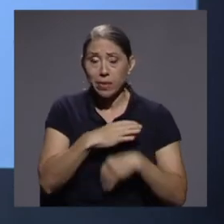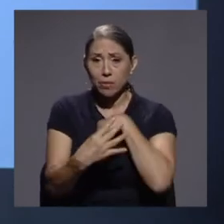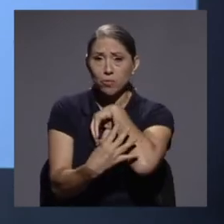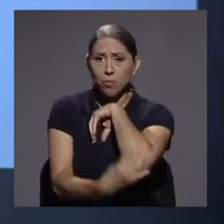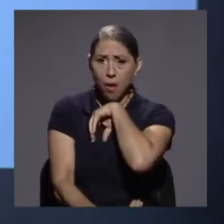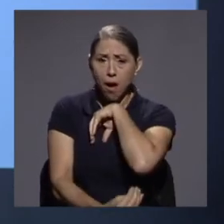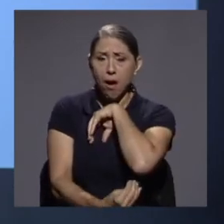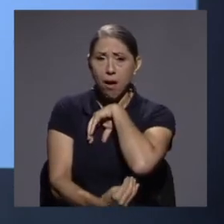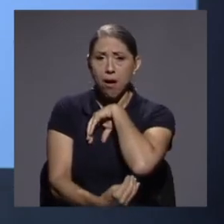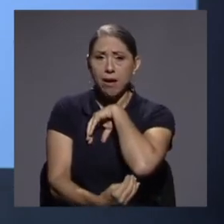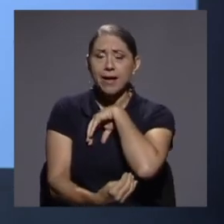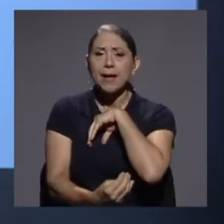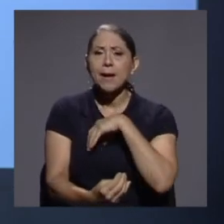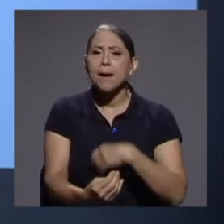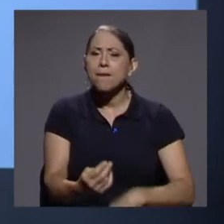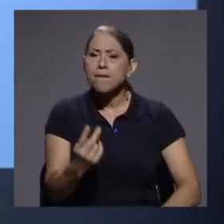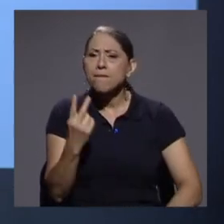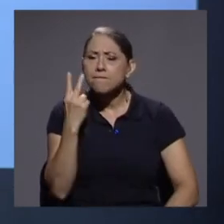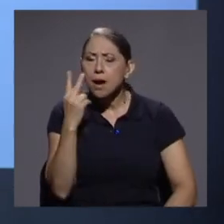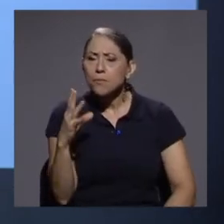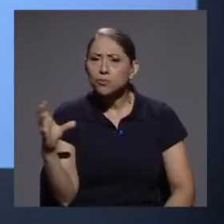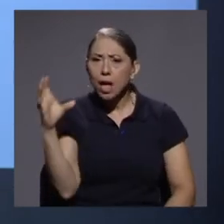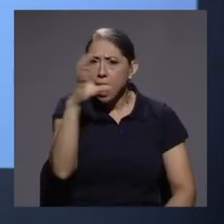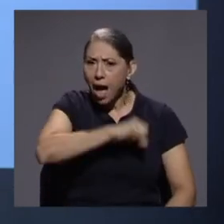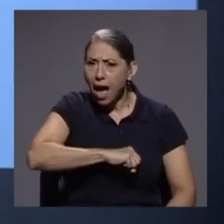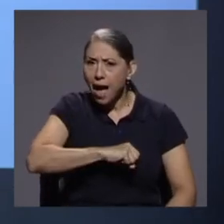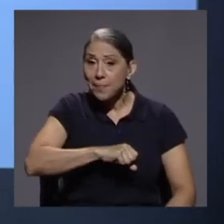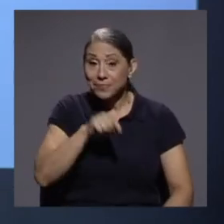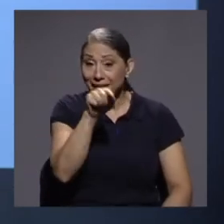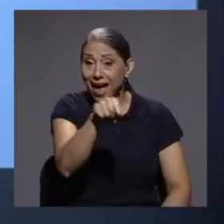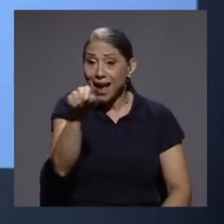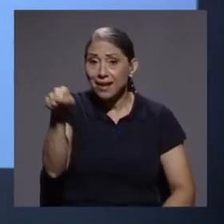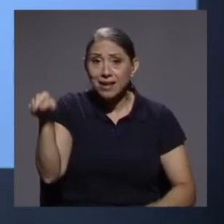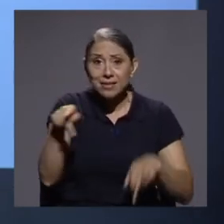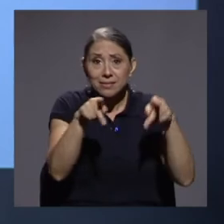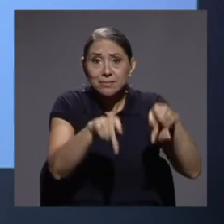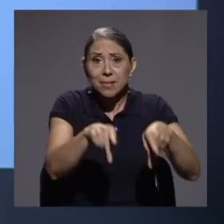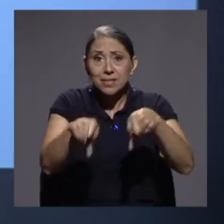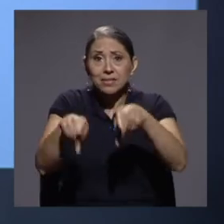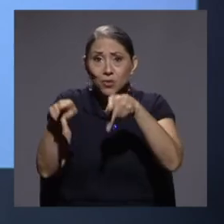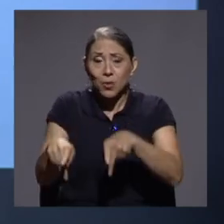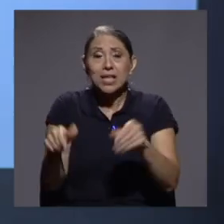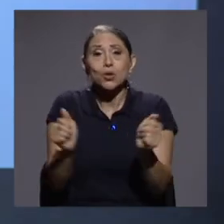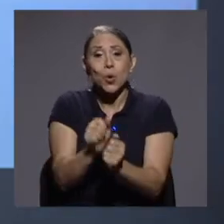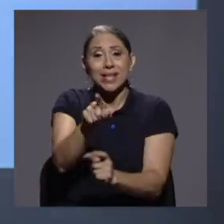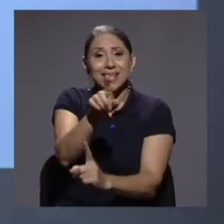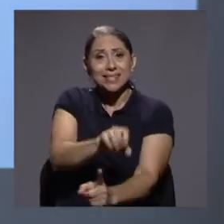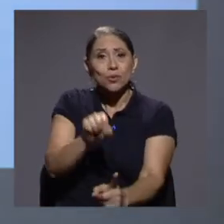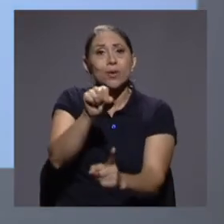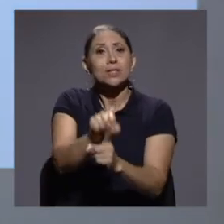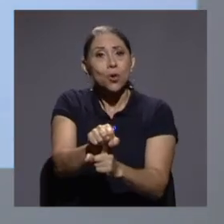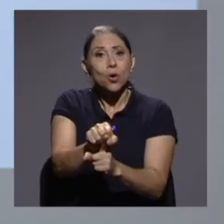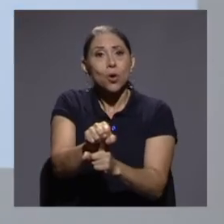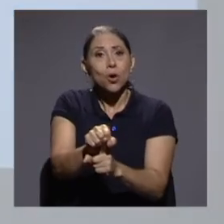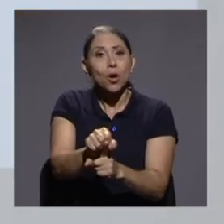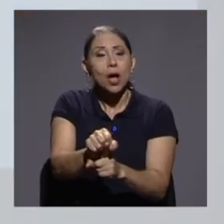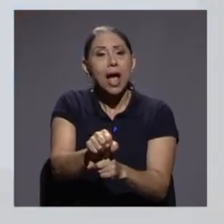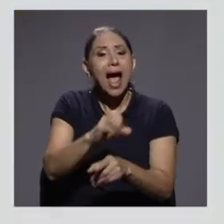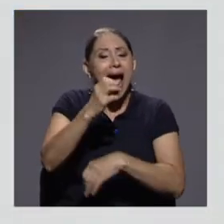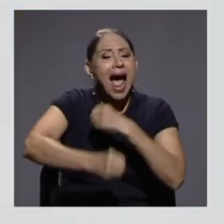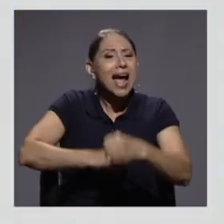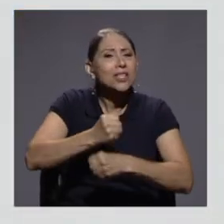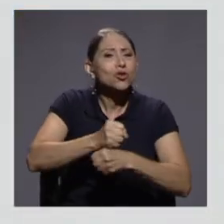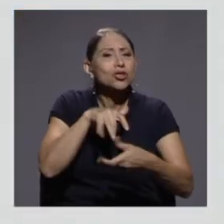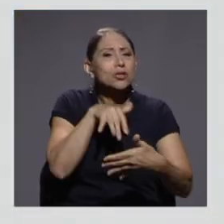encontrar que en aquellas personas que presentan esta situación, los años de escolaridad son alrededor de